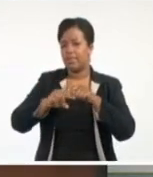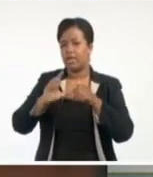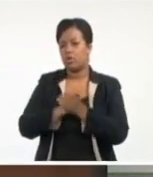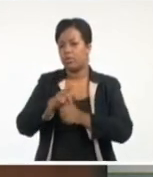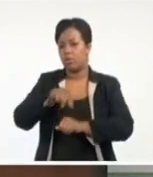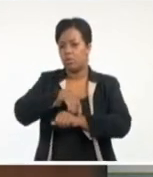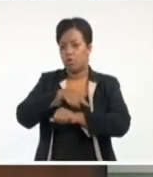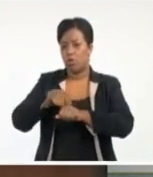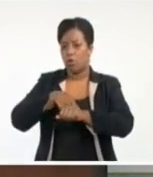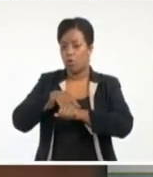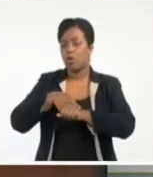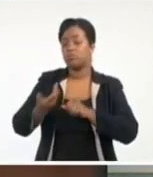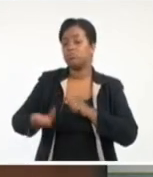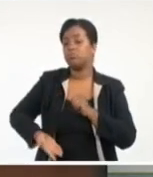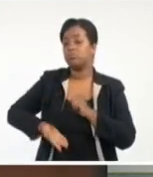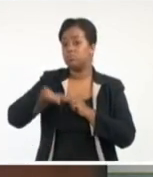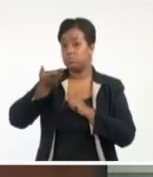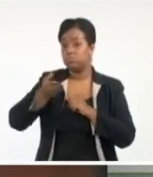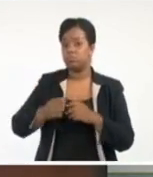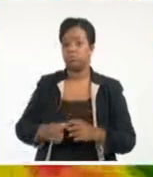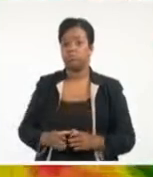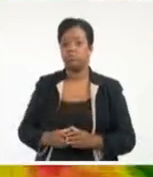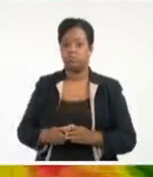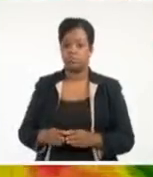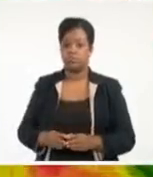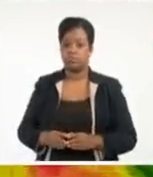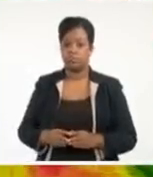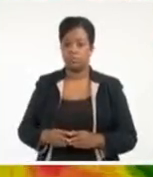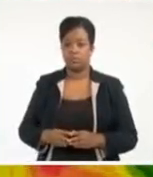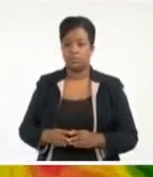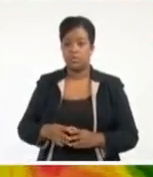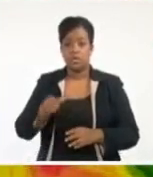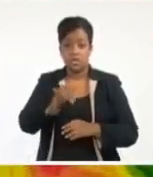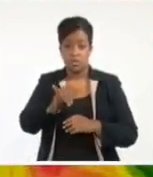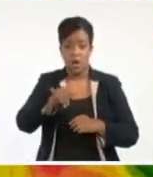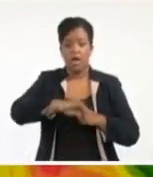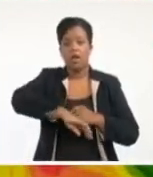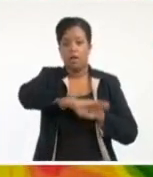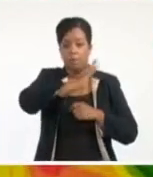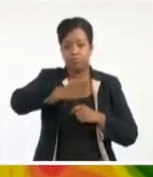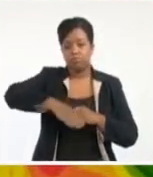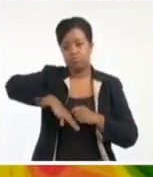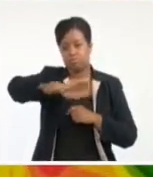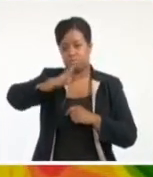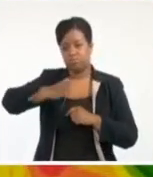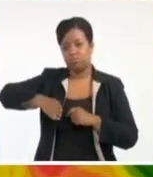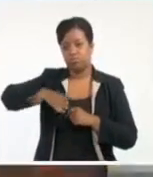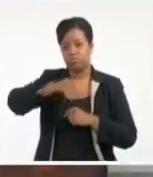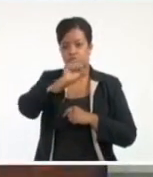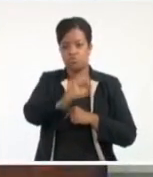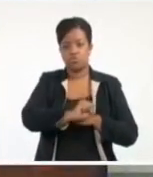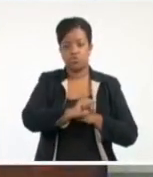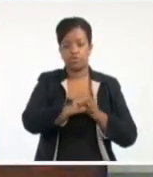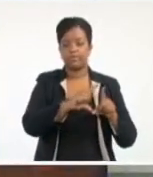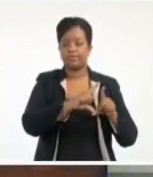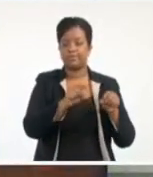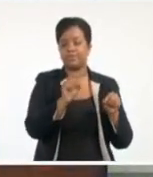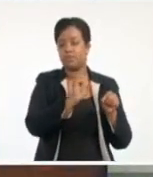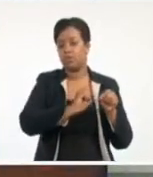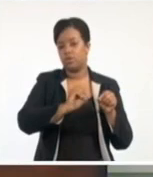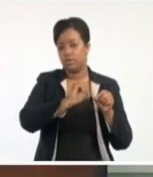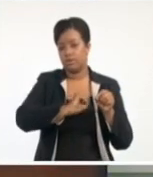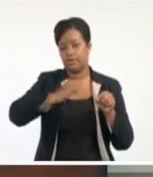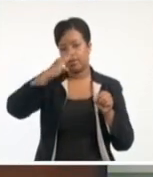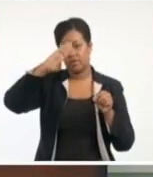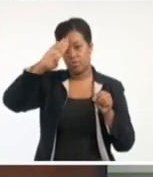además van a estarse incrementando las marejadas en la costa sur del oriente cubano desde